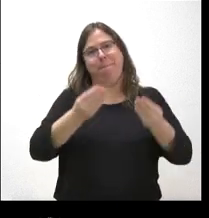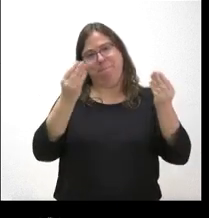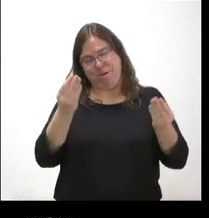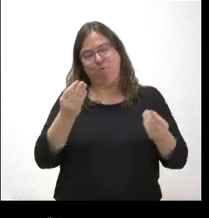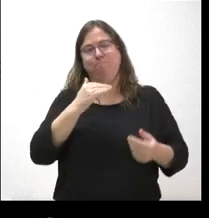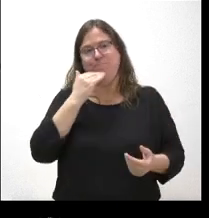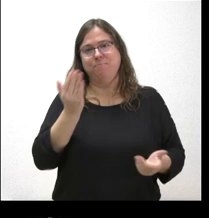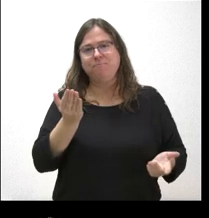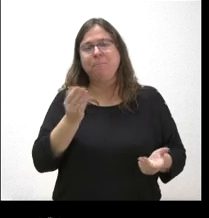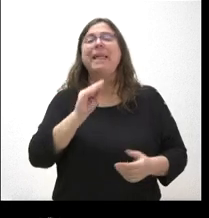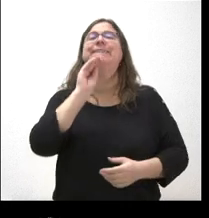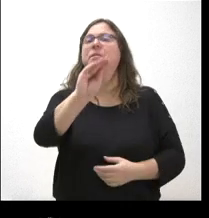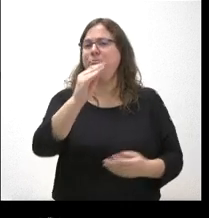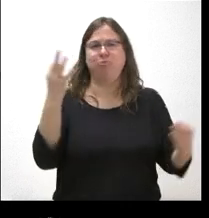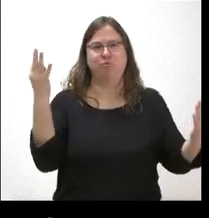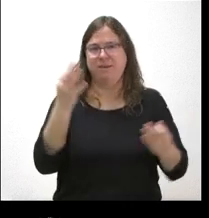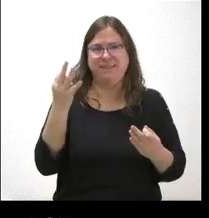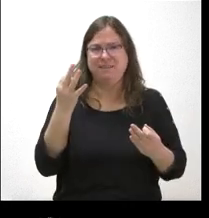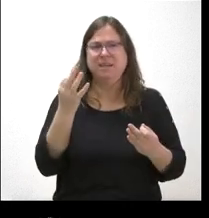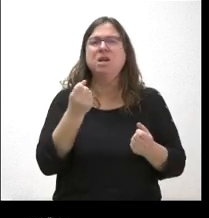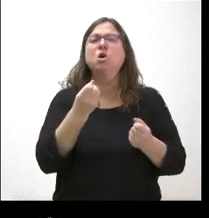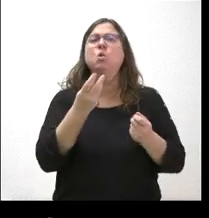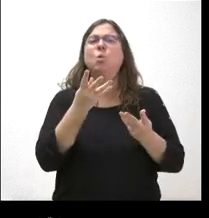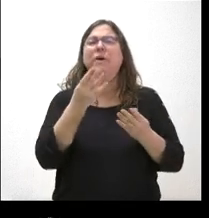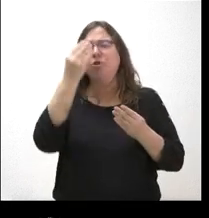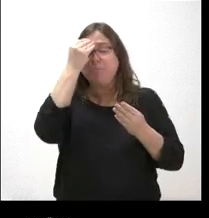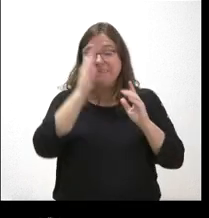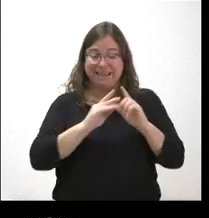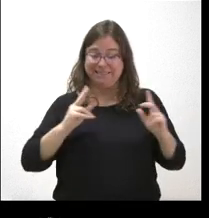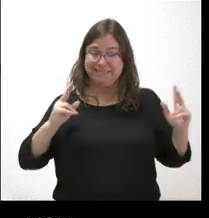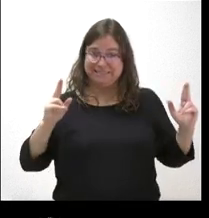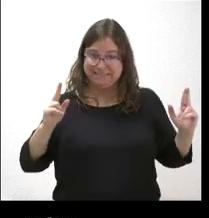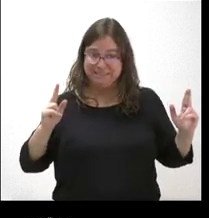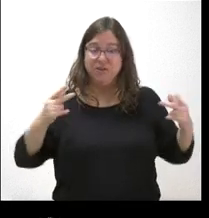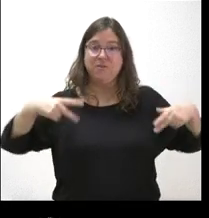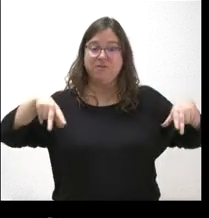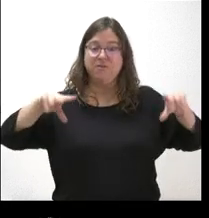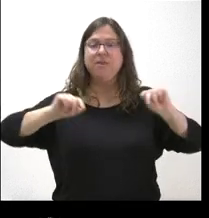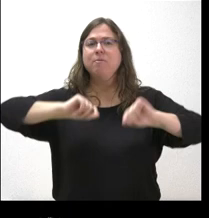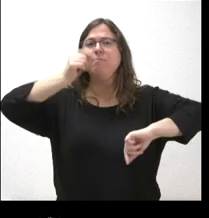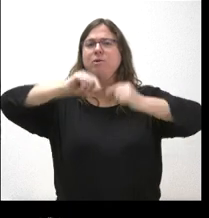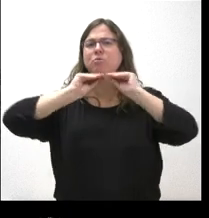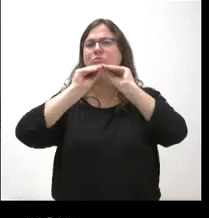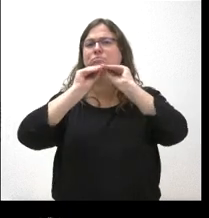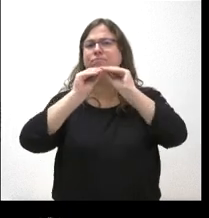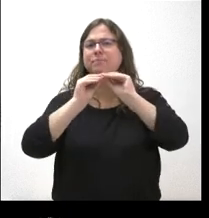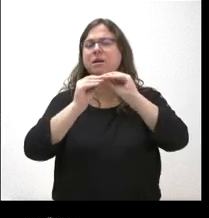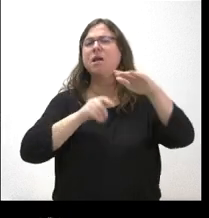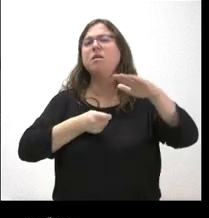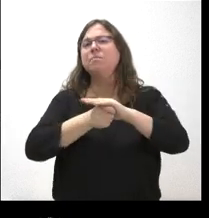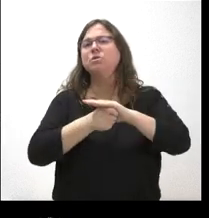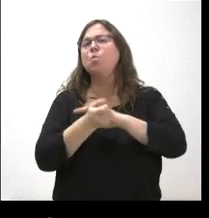la pregunta es en cuanto esperan acabar el año de ejecución presupuestaria en el pasado están las inversiones